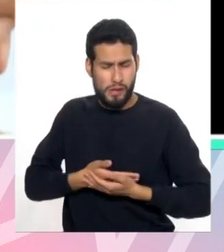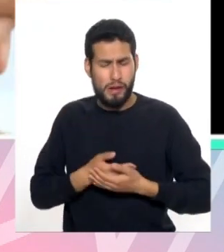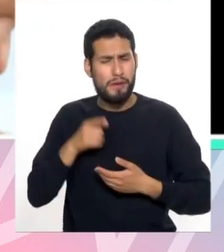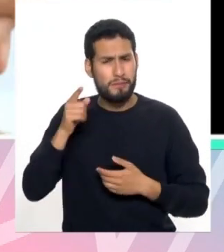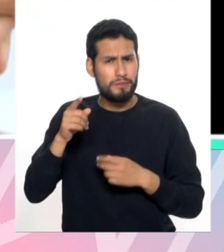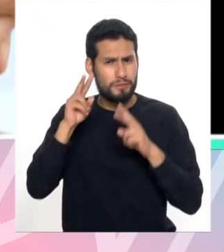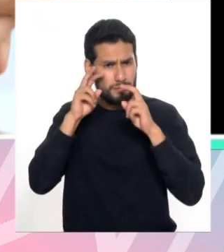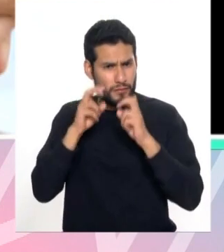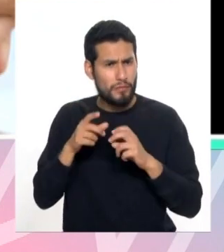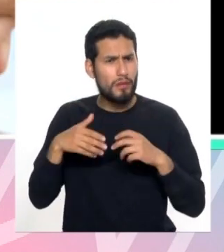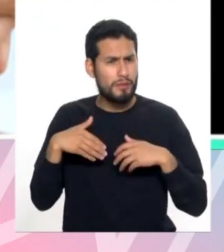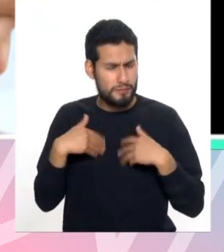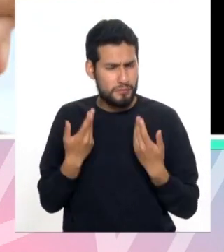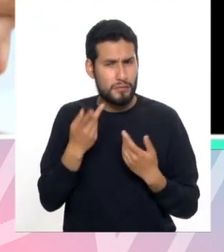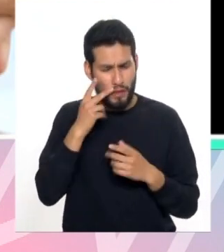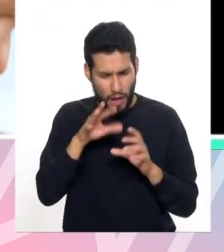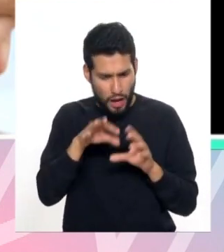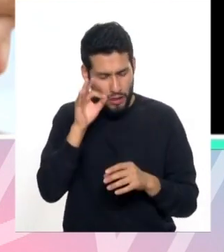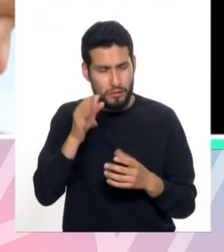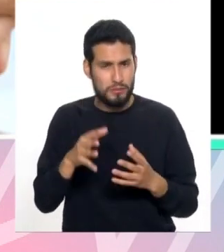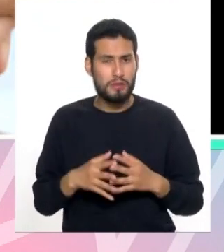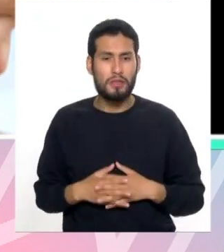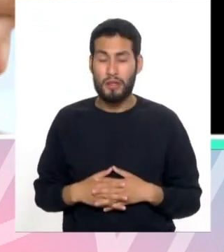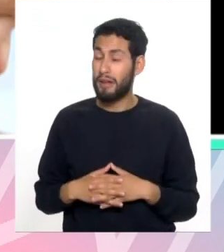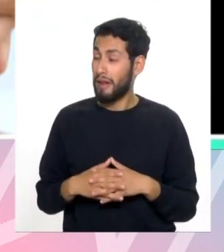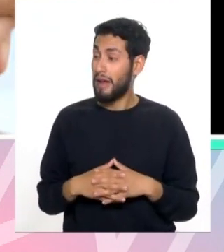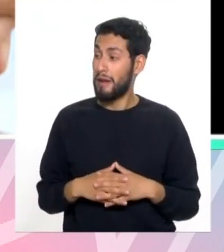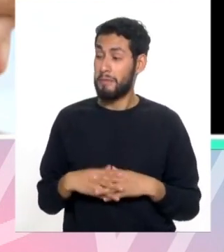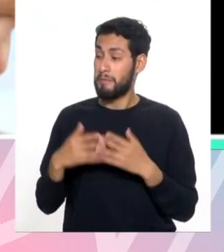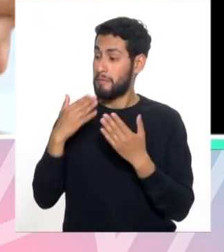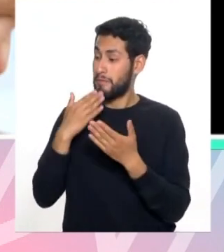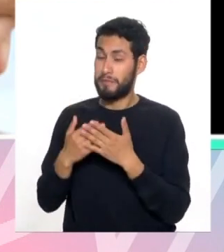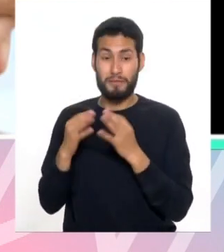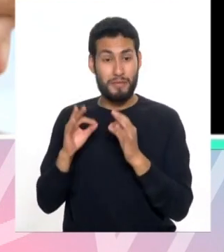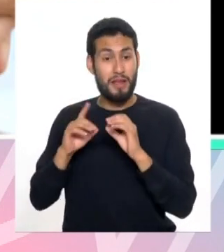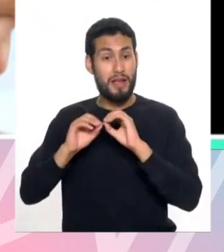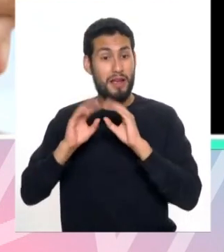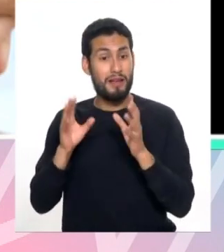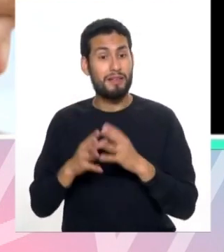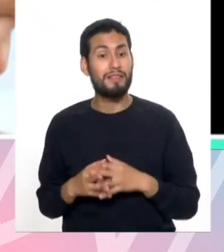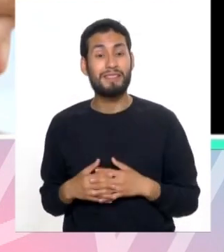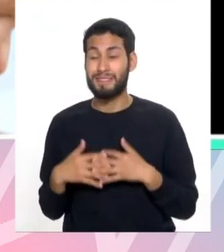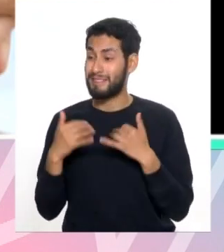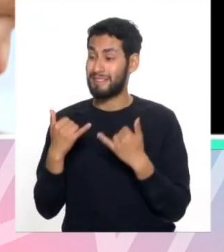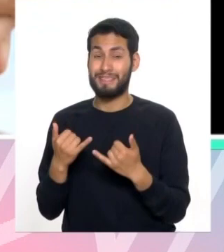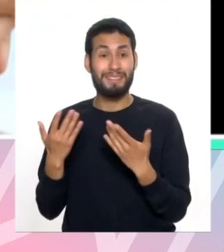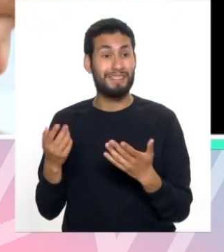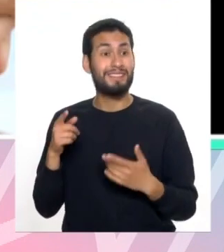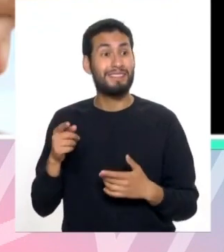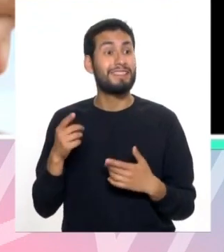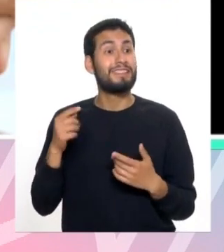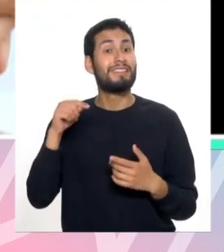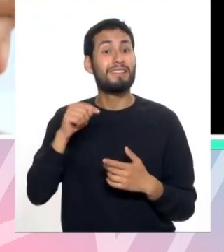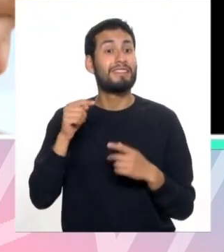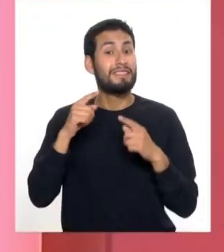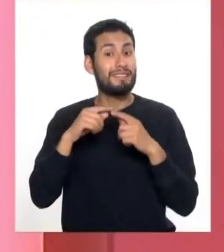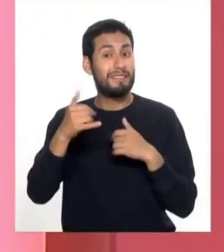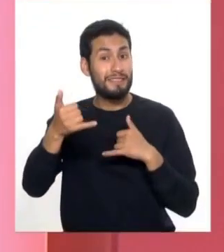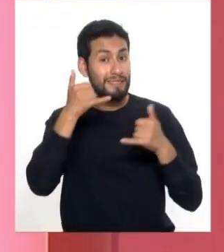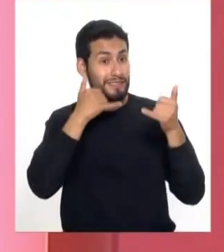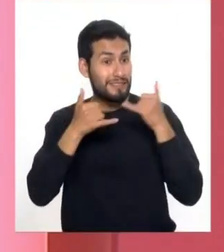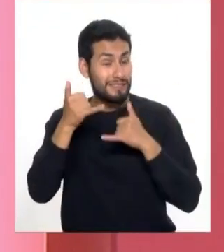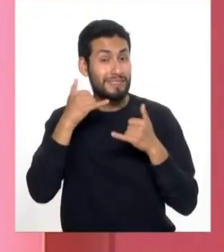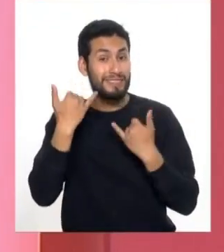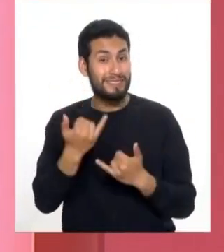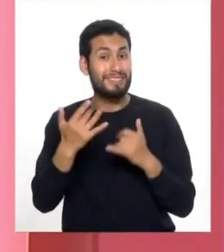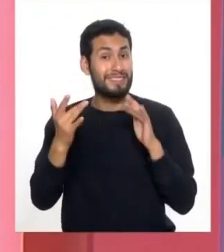para detectar estas enfermedades. Muy bien, doctora. Quedó clarísimo. Y, doctora, ya están nuestras líneas aperturas y ya tenemos en